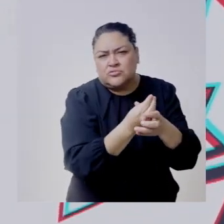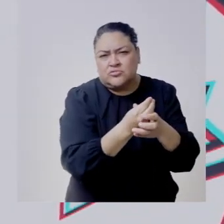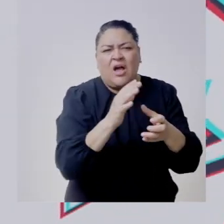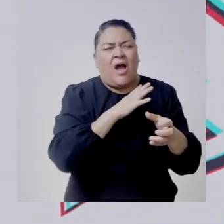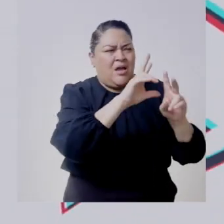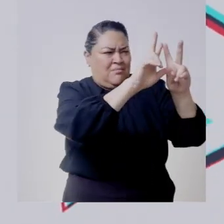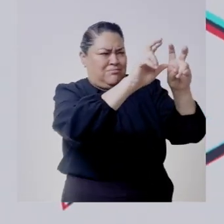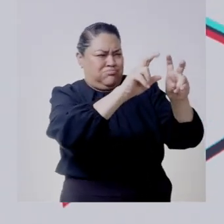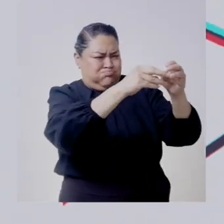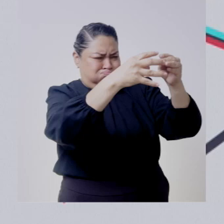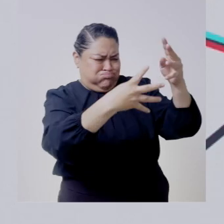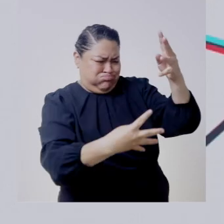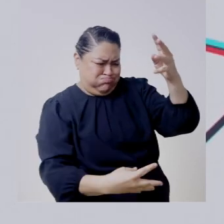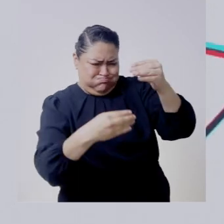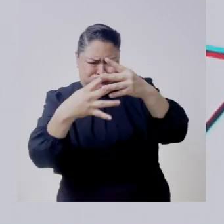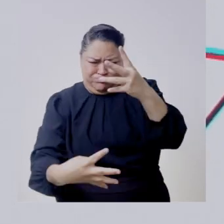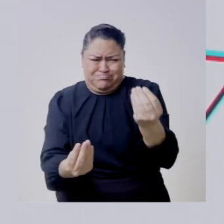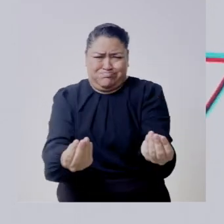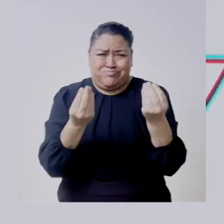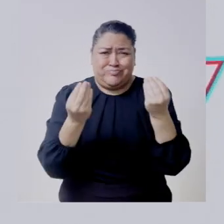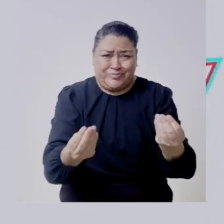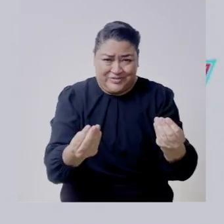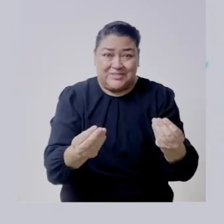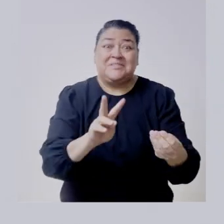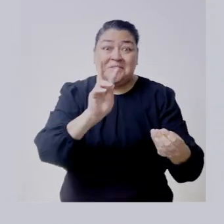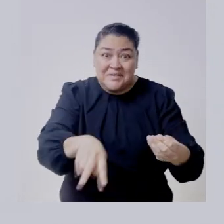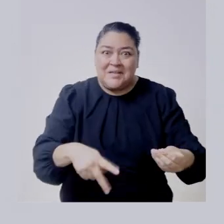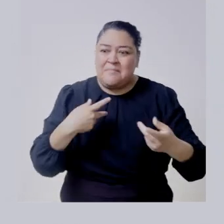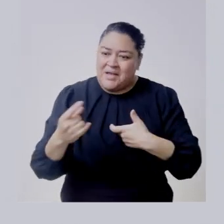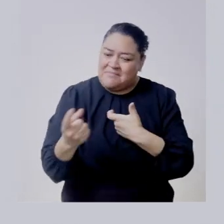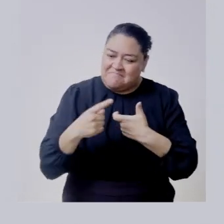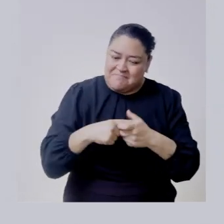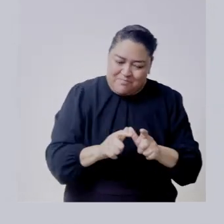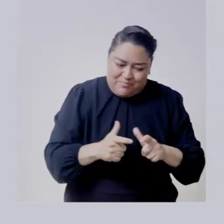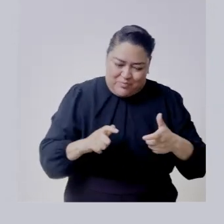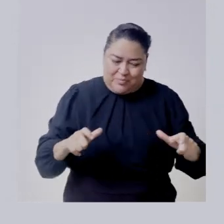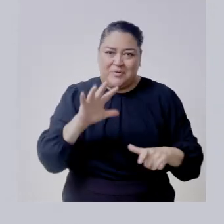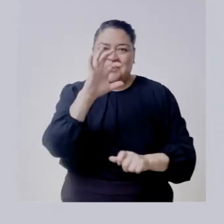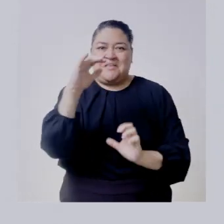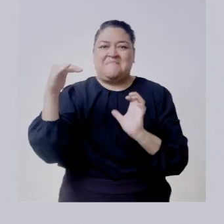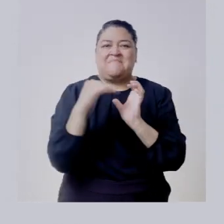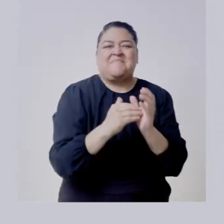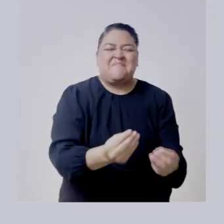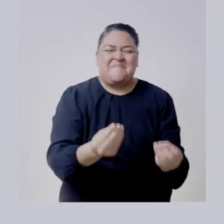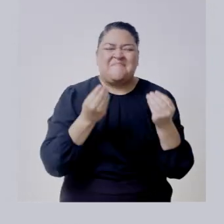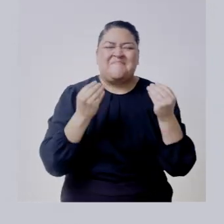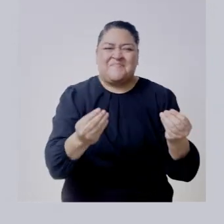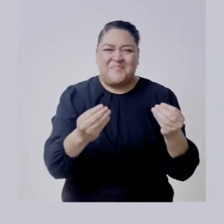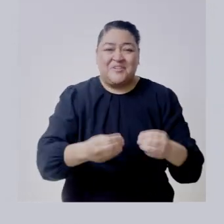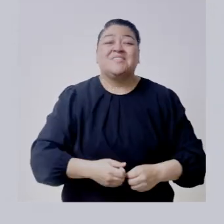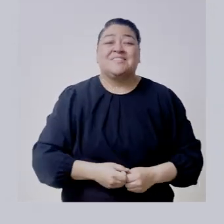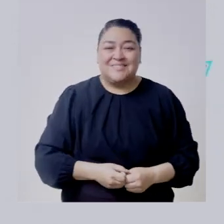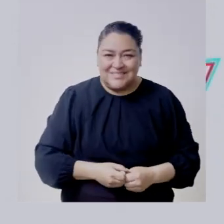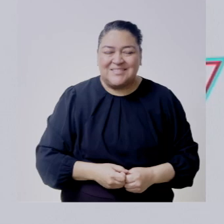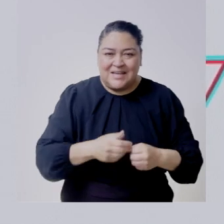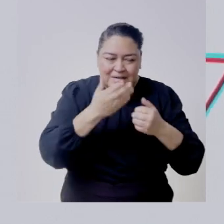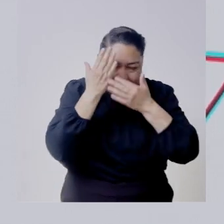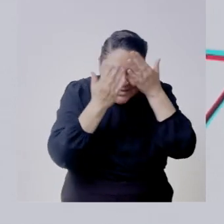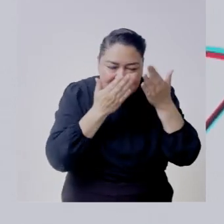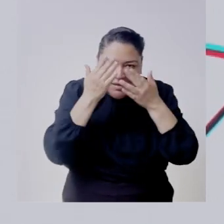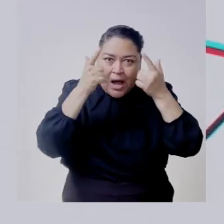actividades académicas que nos hace llegar a este medio millón de personas más de medio millón de personas